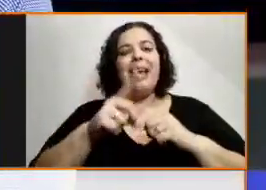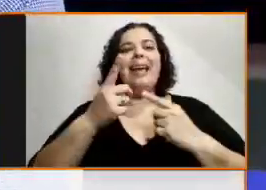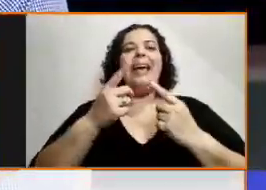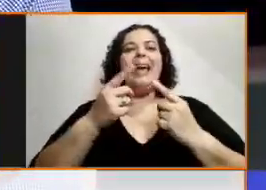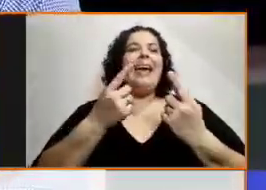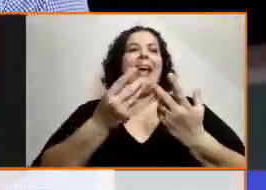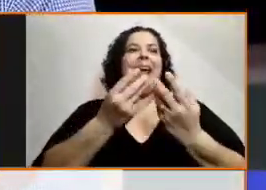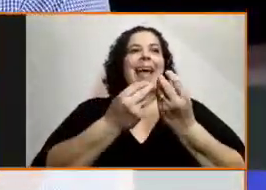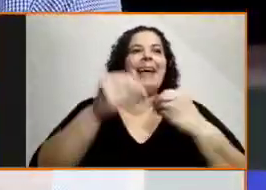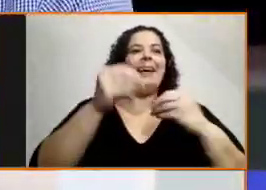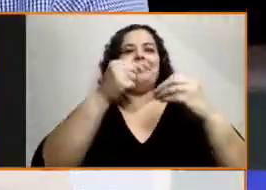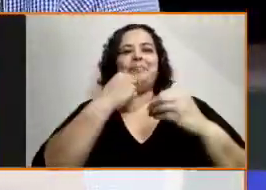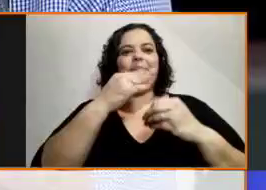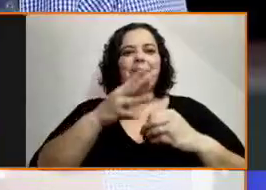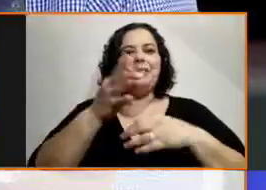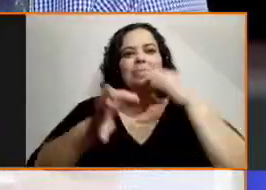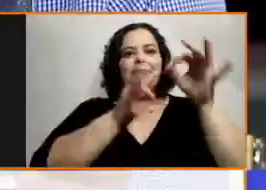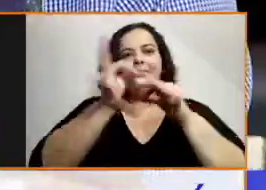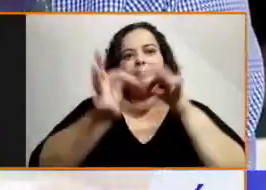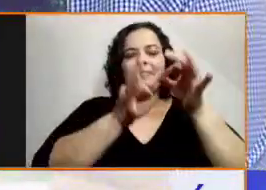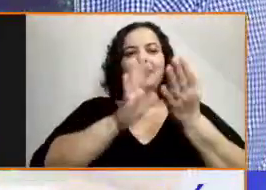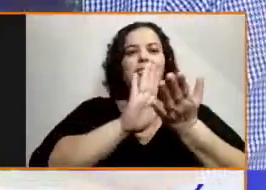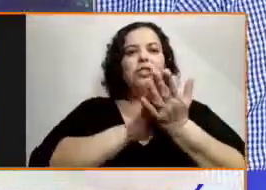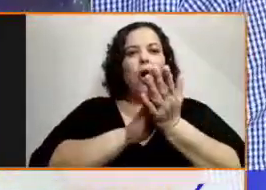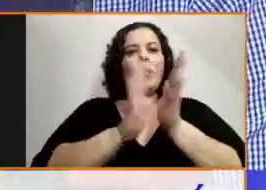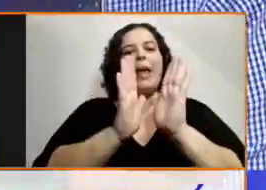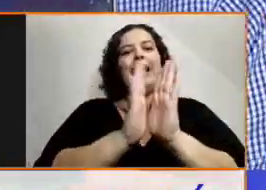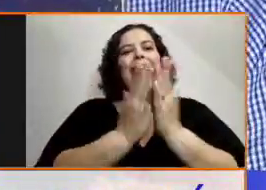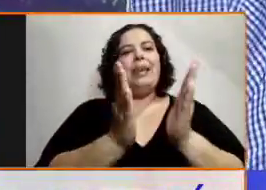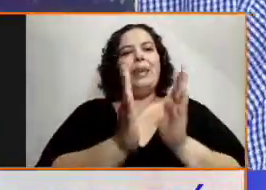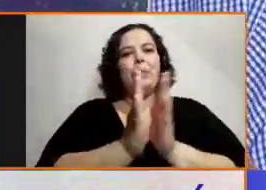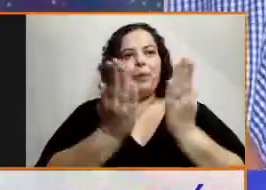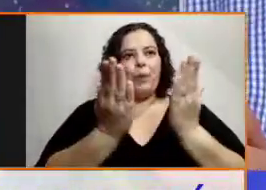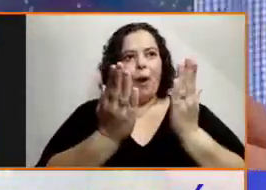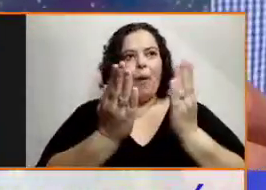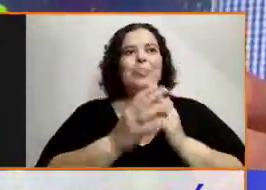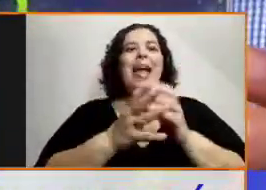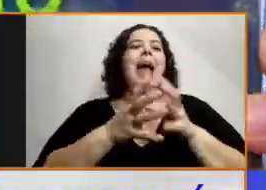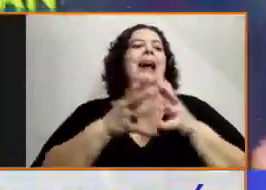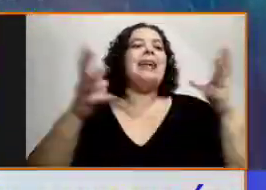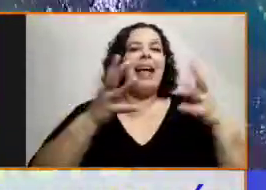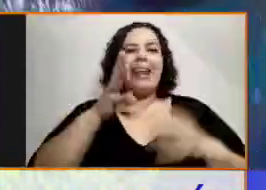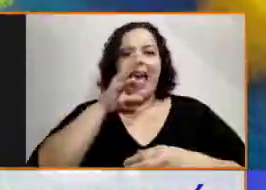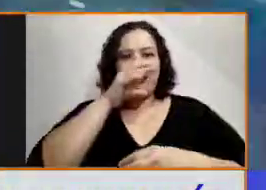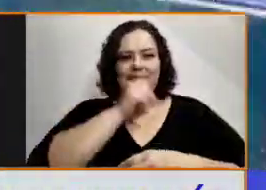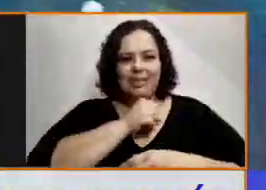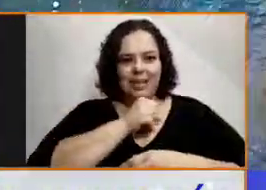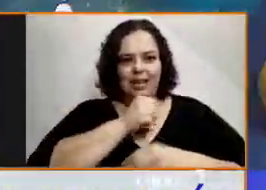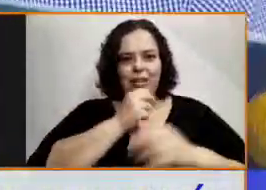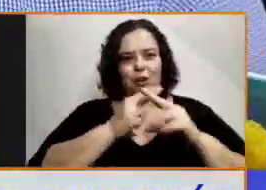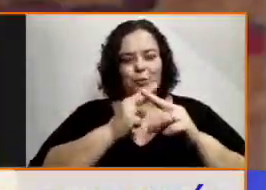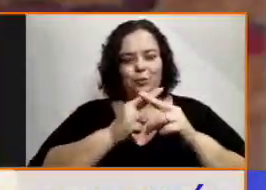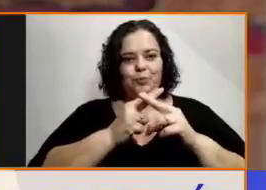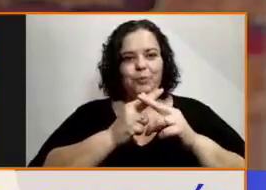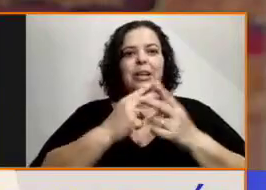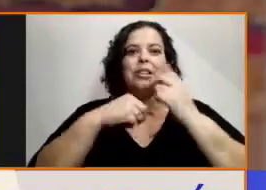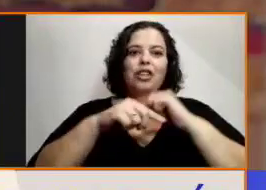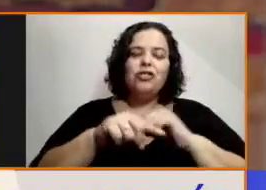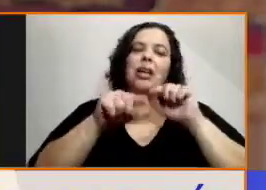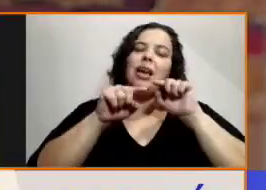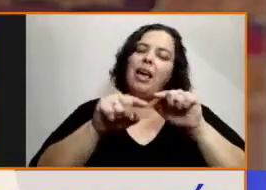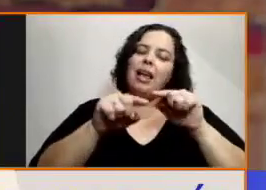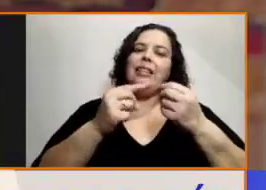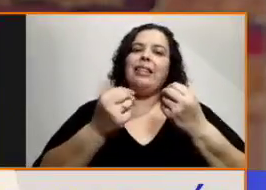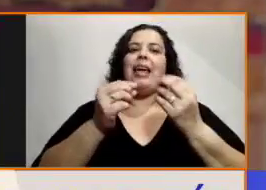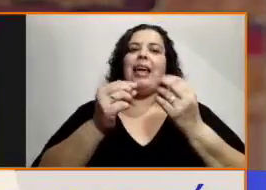infantil, pero justamente que está en clave de los principios que acabas de definir de accesibilidad.